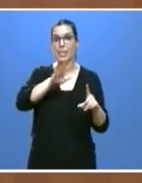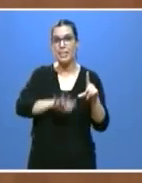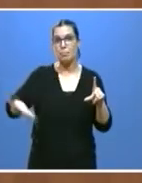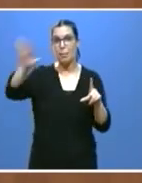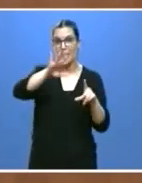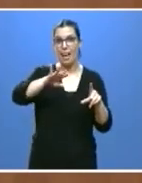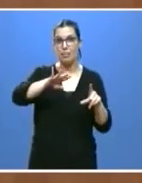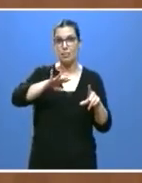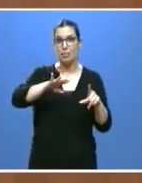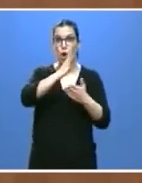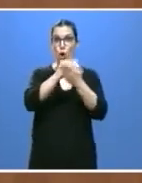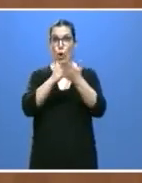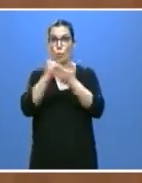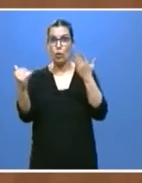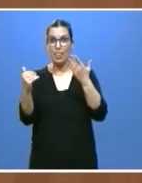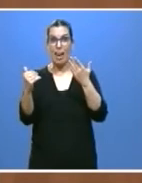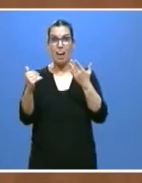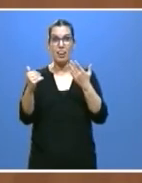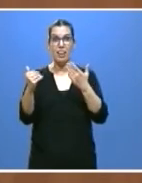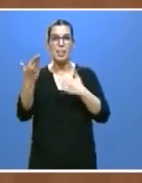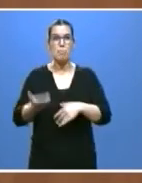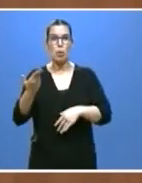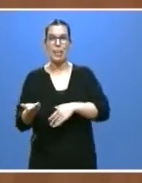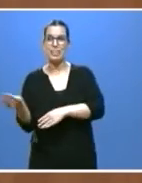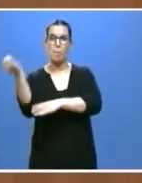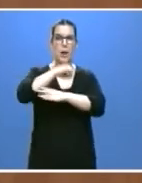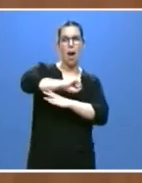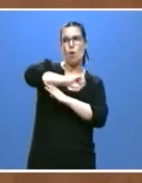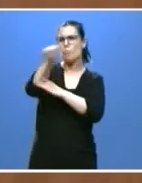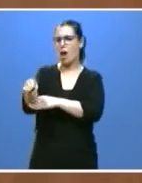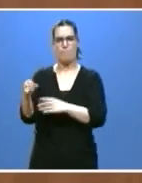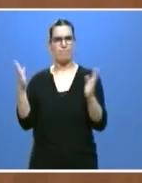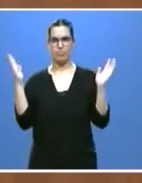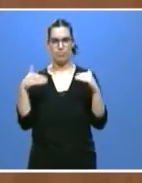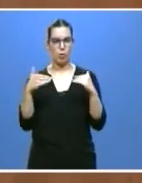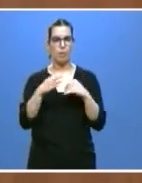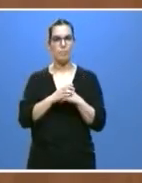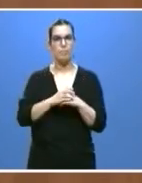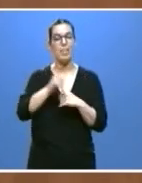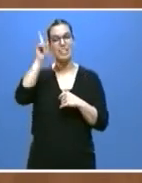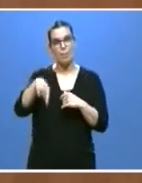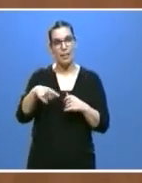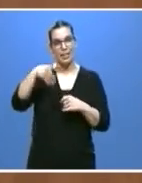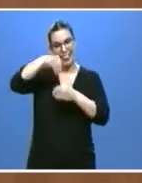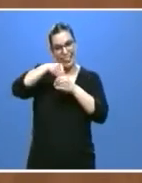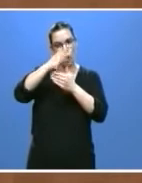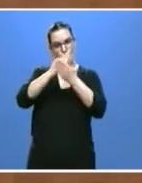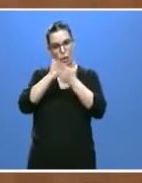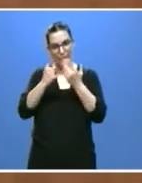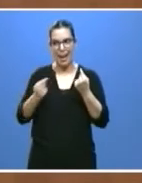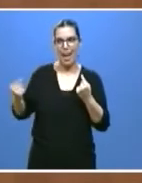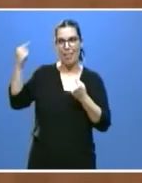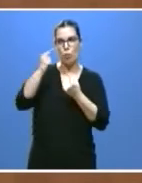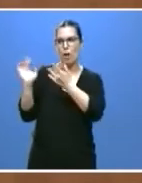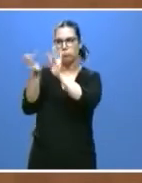territorio tiene más linaje que otro interlocución también entre comunidades autónomas durante la pandemia